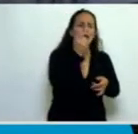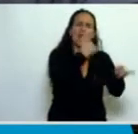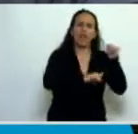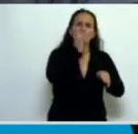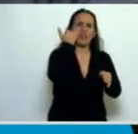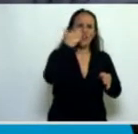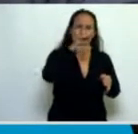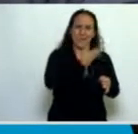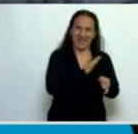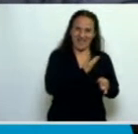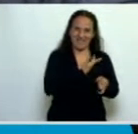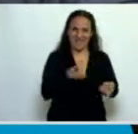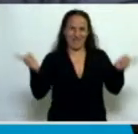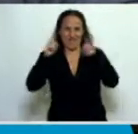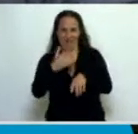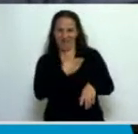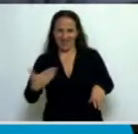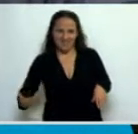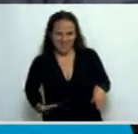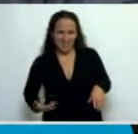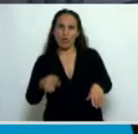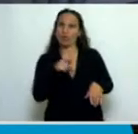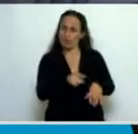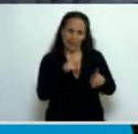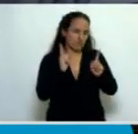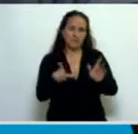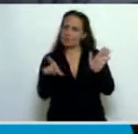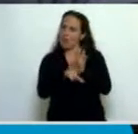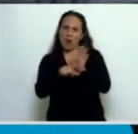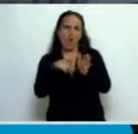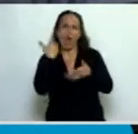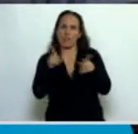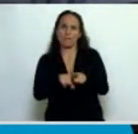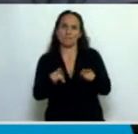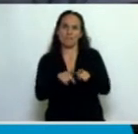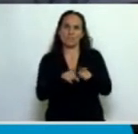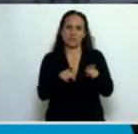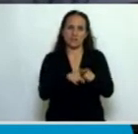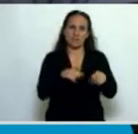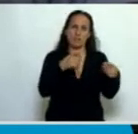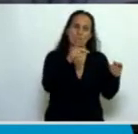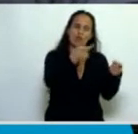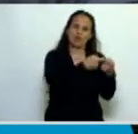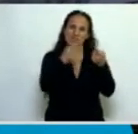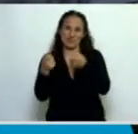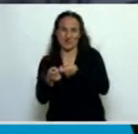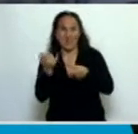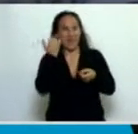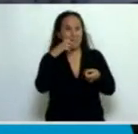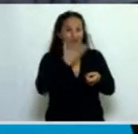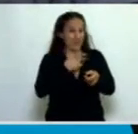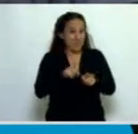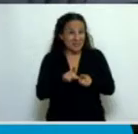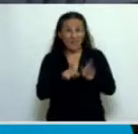acciones de YPF, esta ley vuelve sobre lo mismo excluyendo a YPF, a estas dos sociedades anónimas del régimen